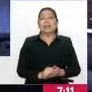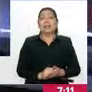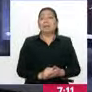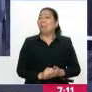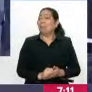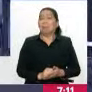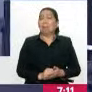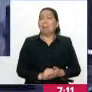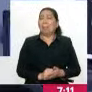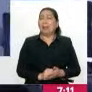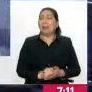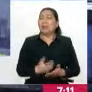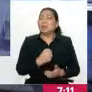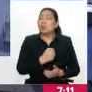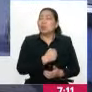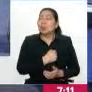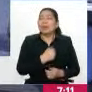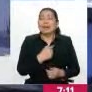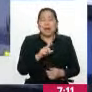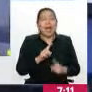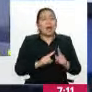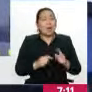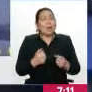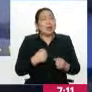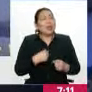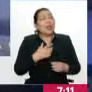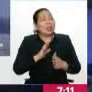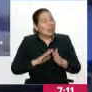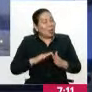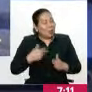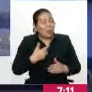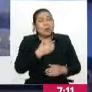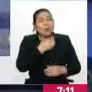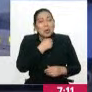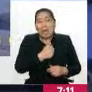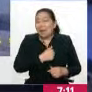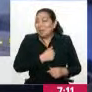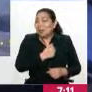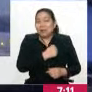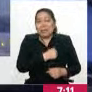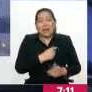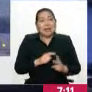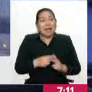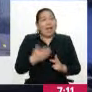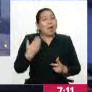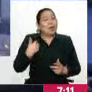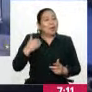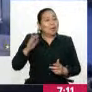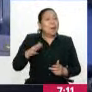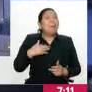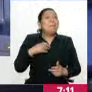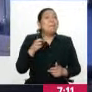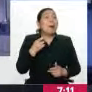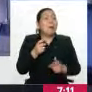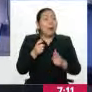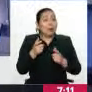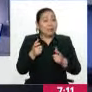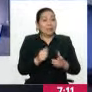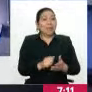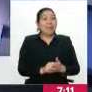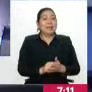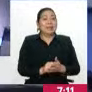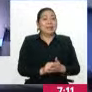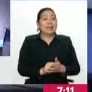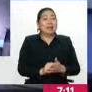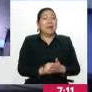No, no soy... Ame la carrera, porque yo sé que en algún momento les va a gustar esta carrera como a mí. Yo lo inicié desde muy pequeño, mi padre fue controlador de tránsito